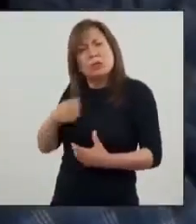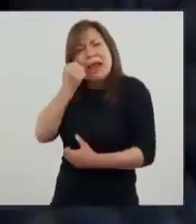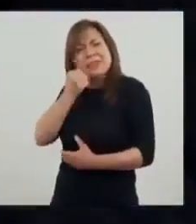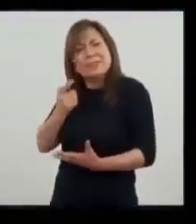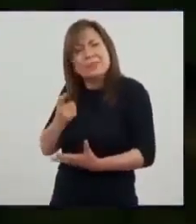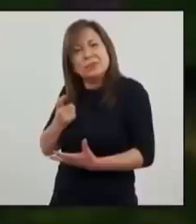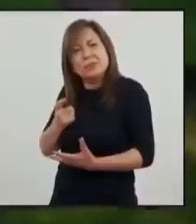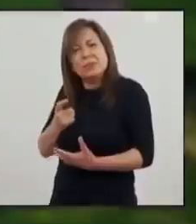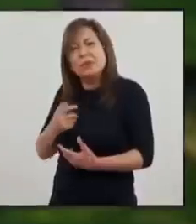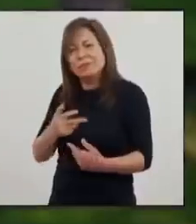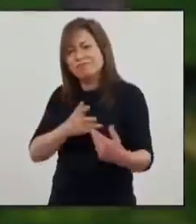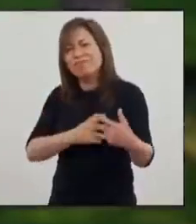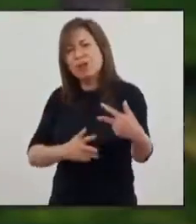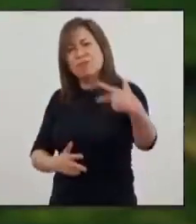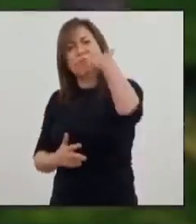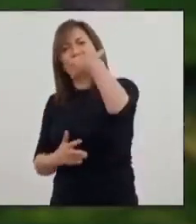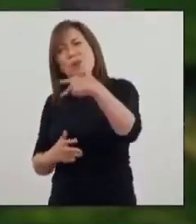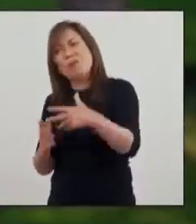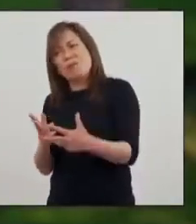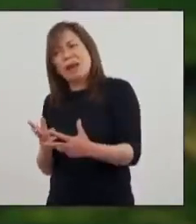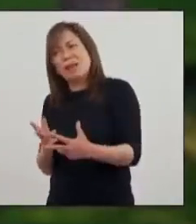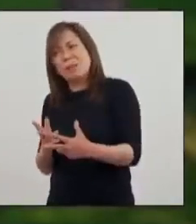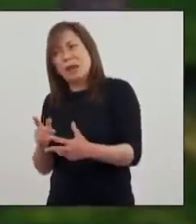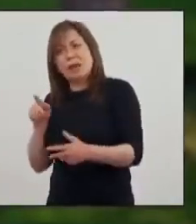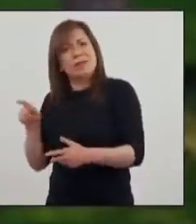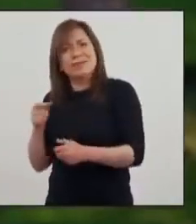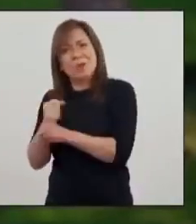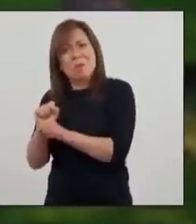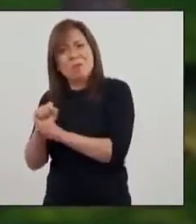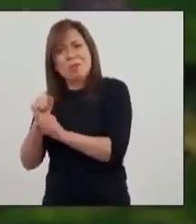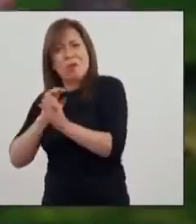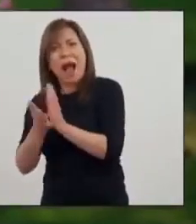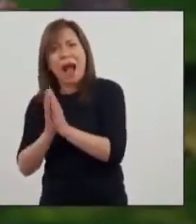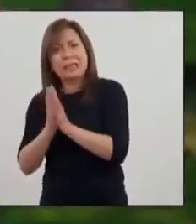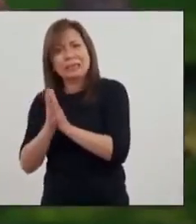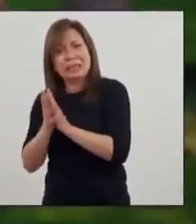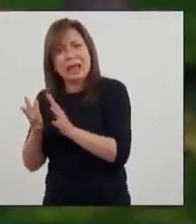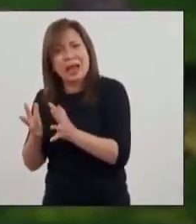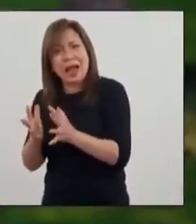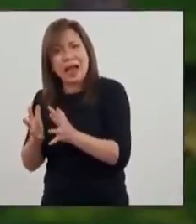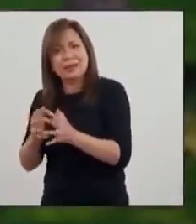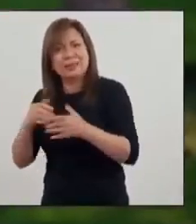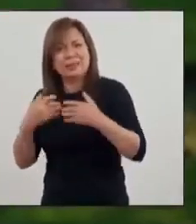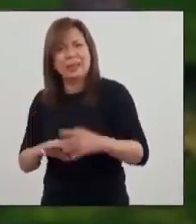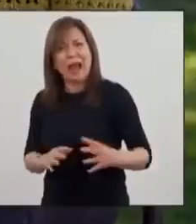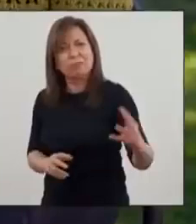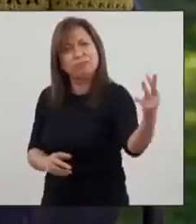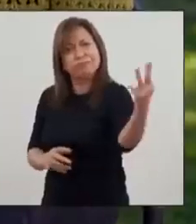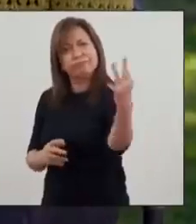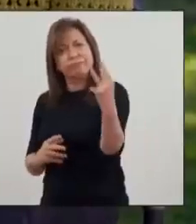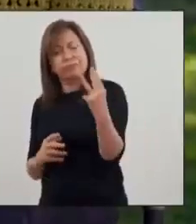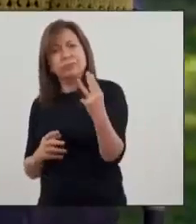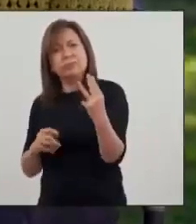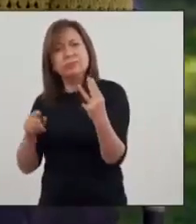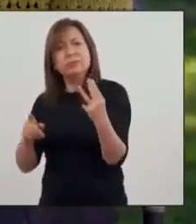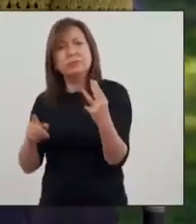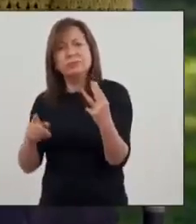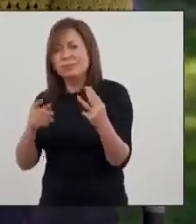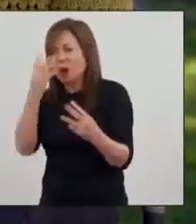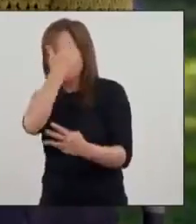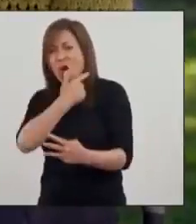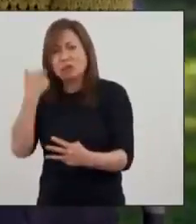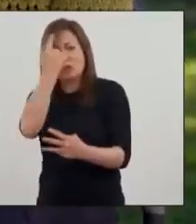No hubo un momento en que él pudiera acelerar o nada, porque el disparo ya venía. Venía su rostro